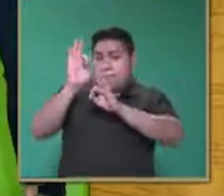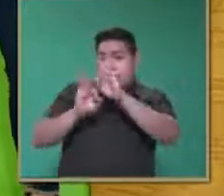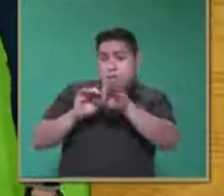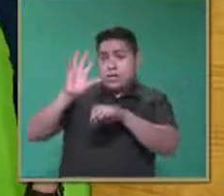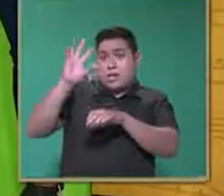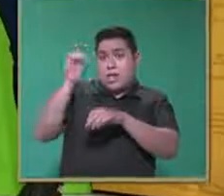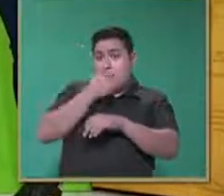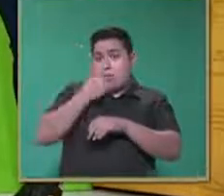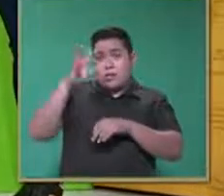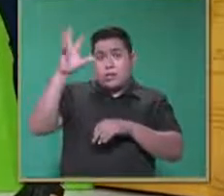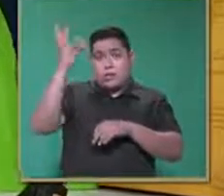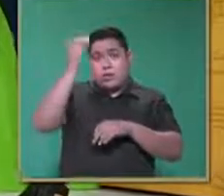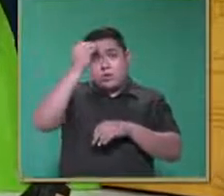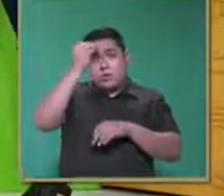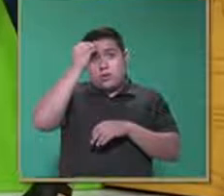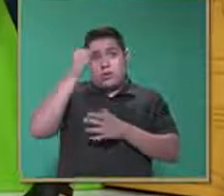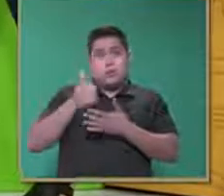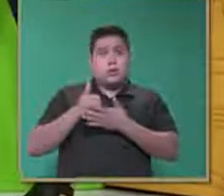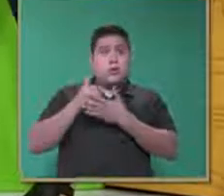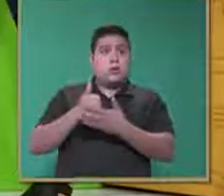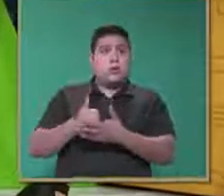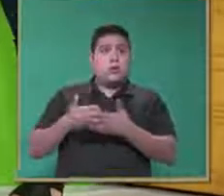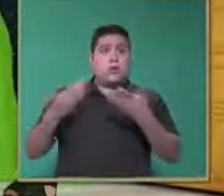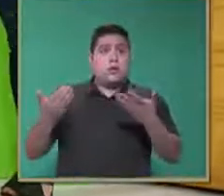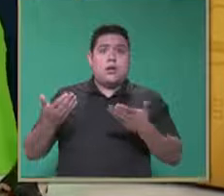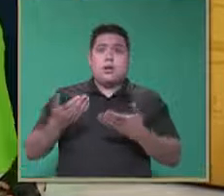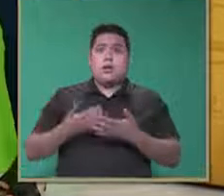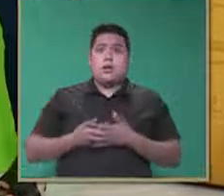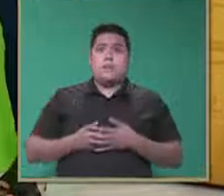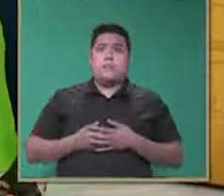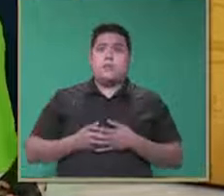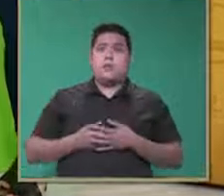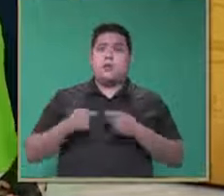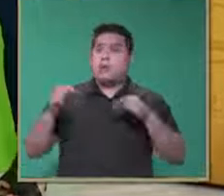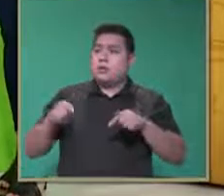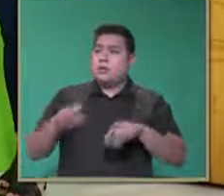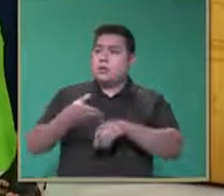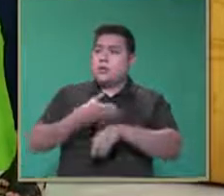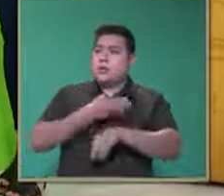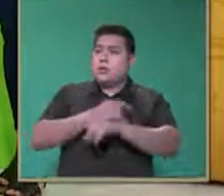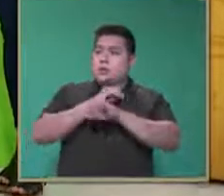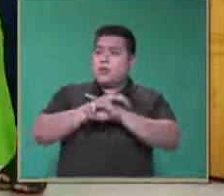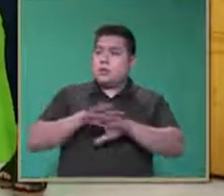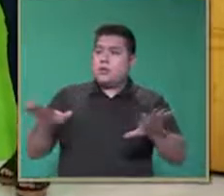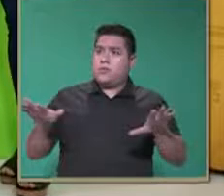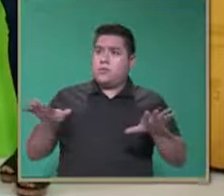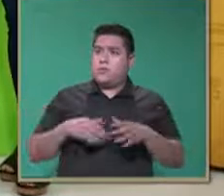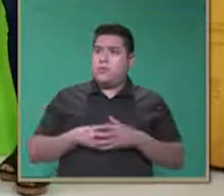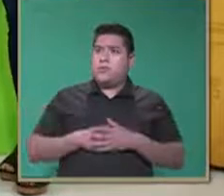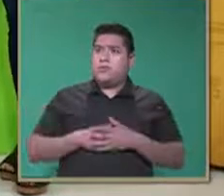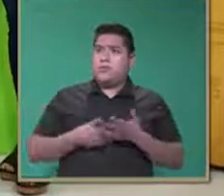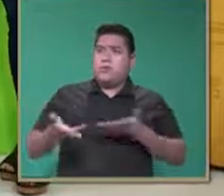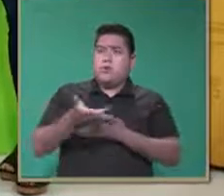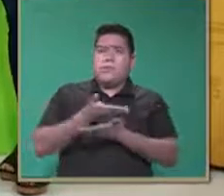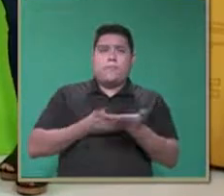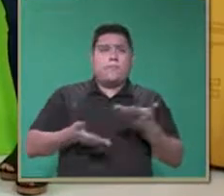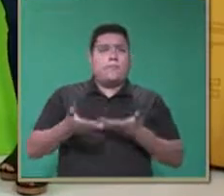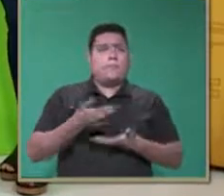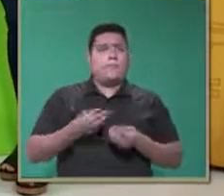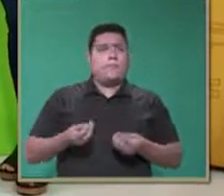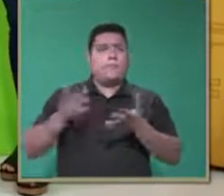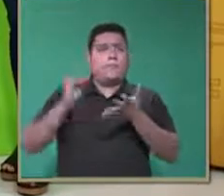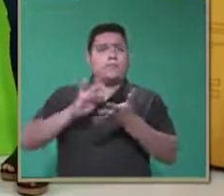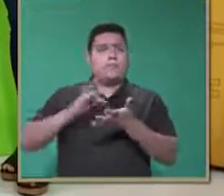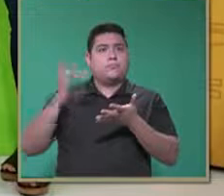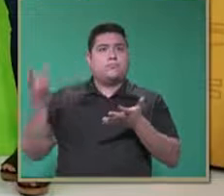autista y nos sirvió en esta tarde de hoy que estuvieran aquí compartiendo su conocimiento con nosotros.